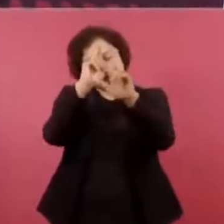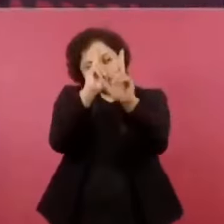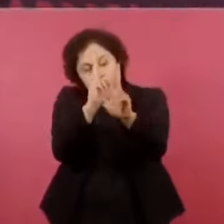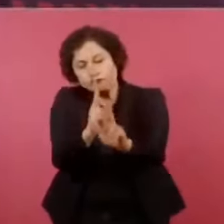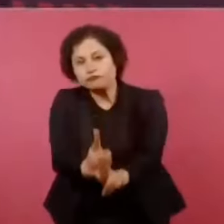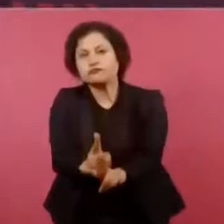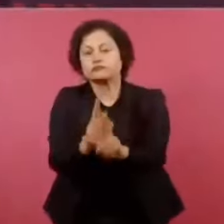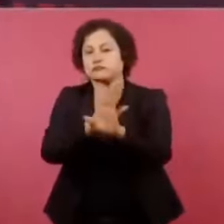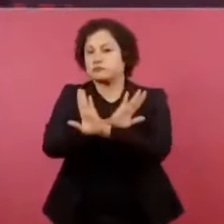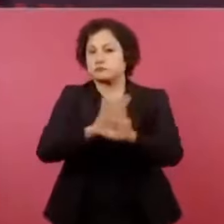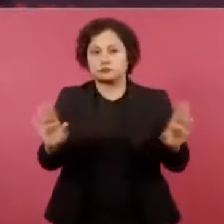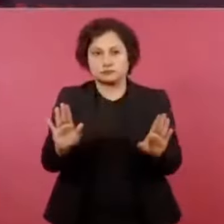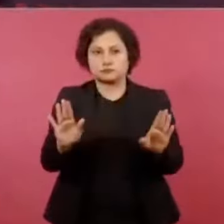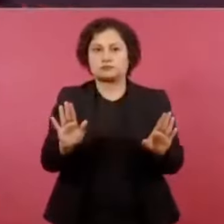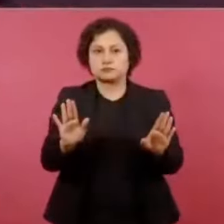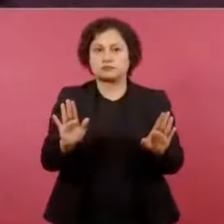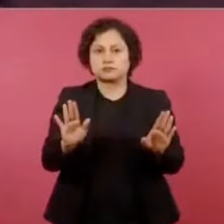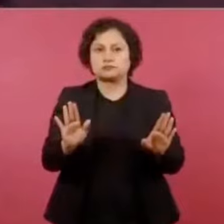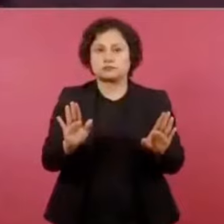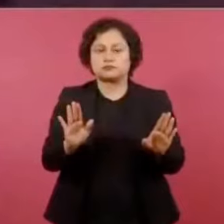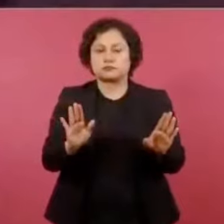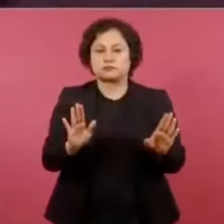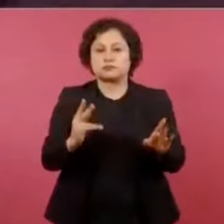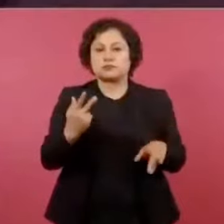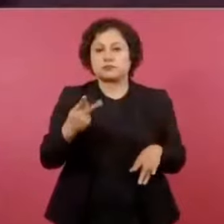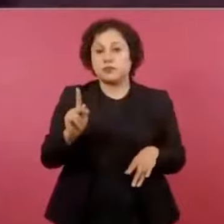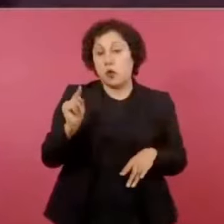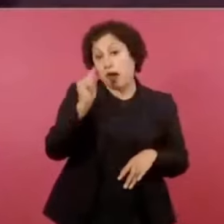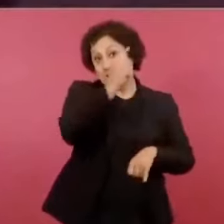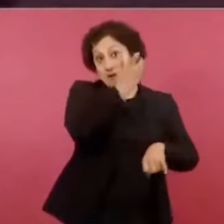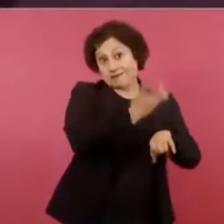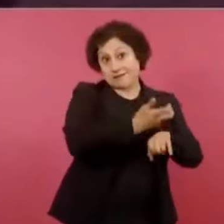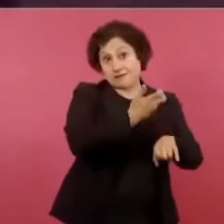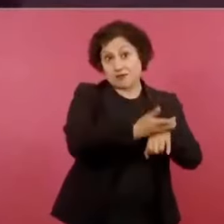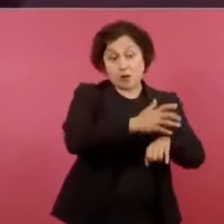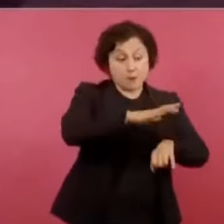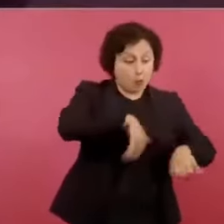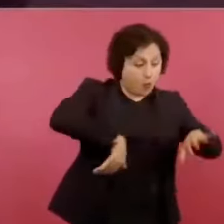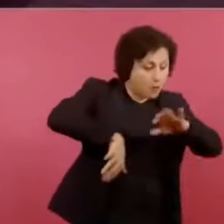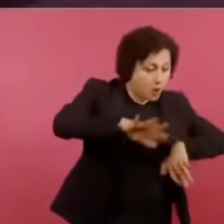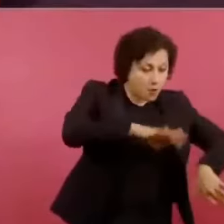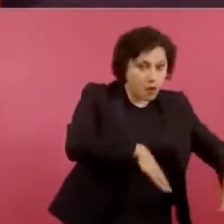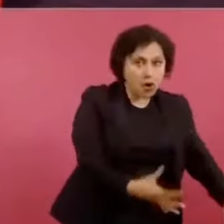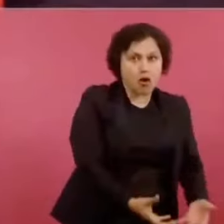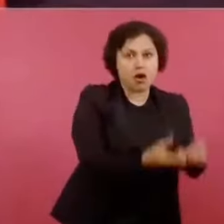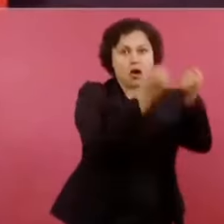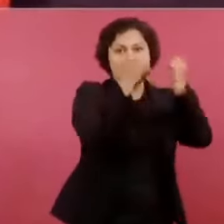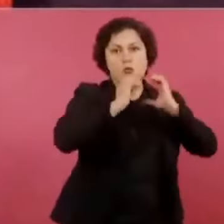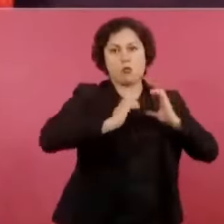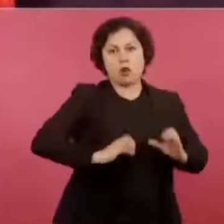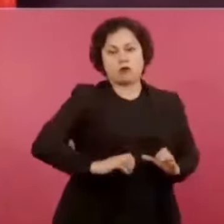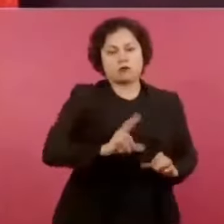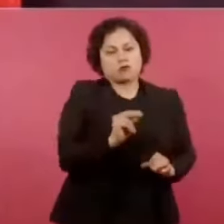procurar sacarlos. Aquí se trata de